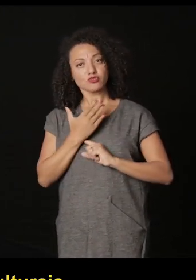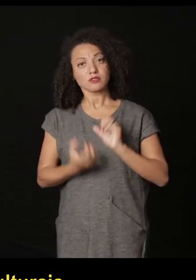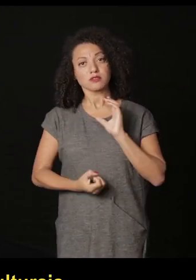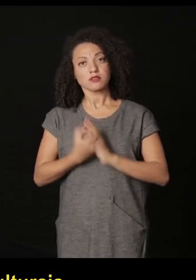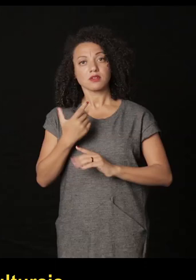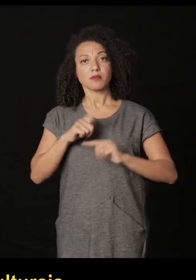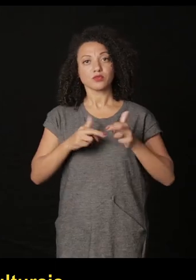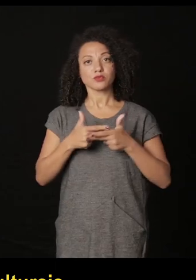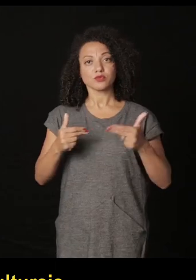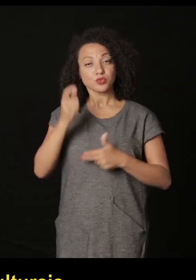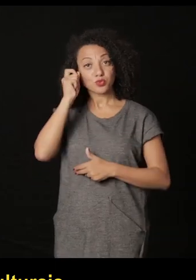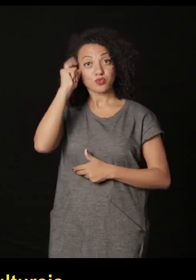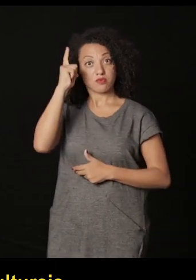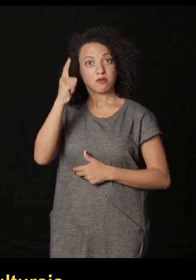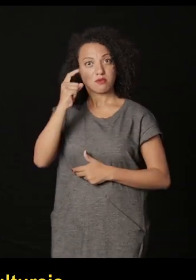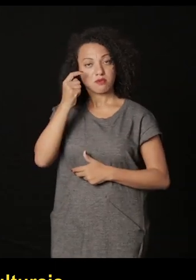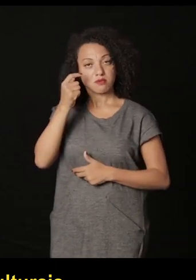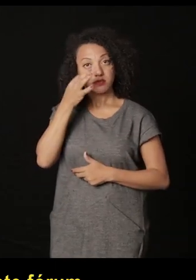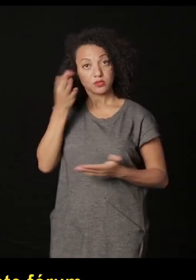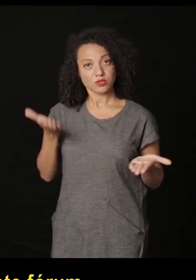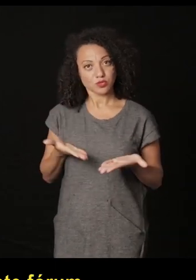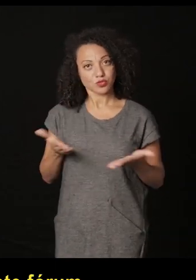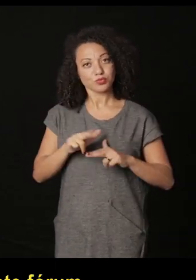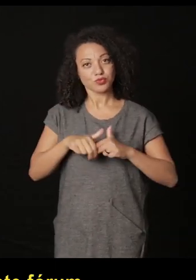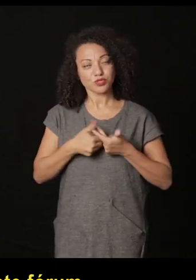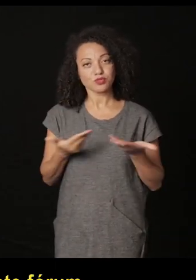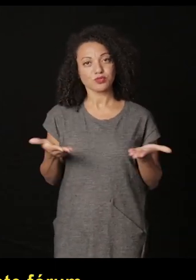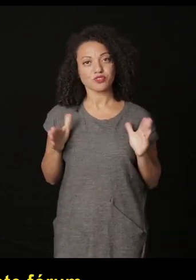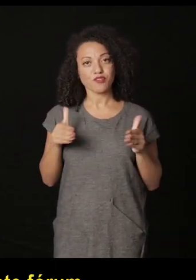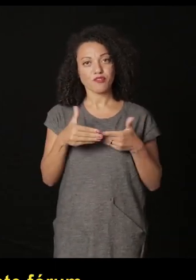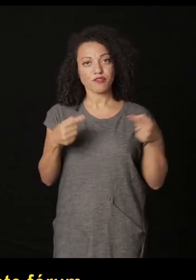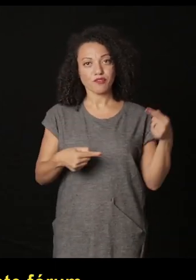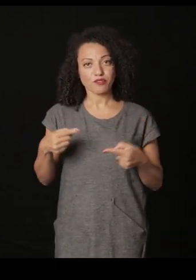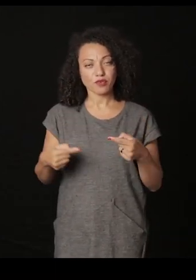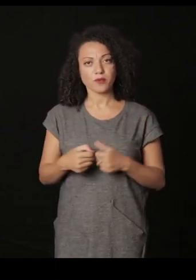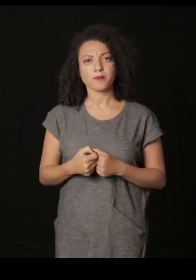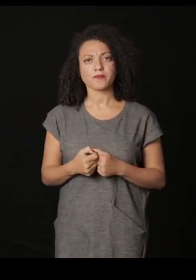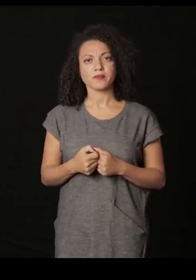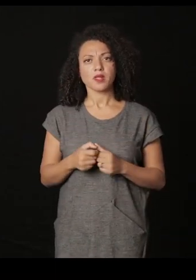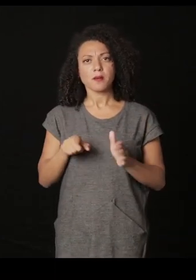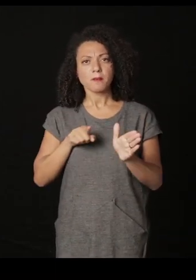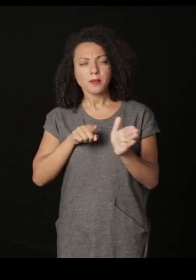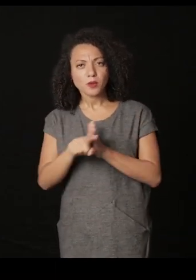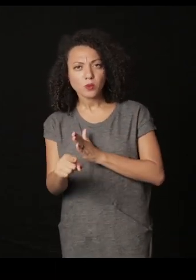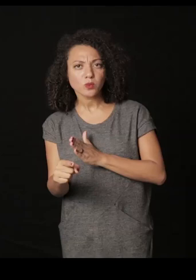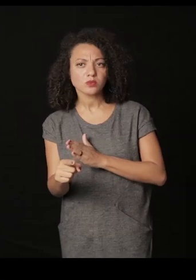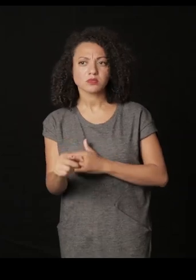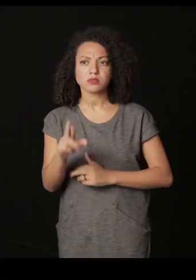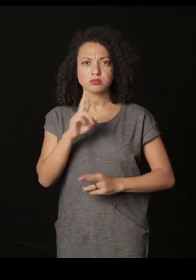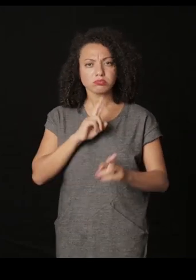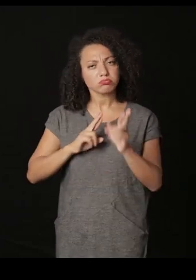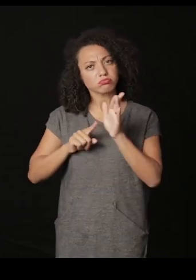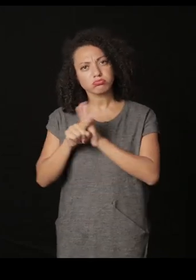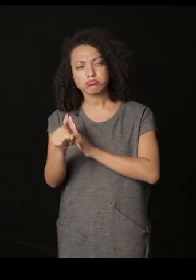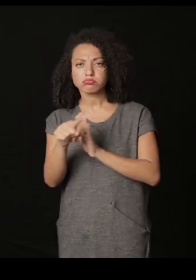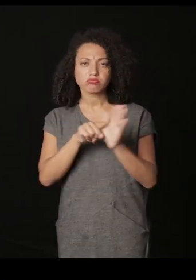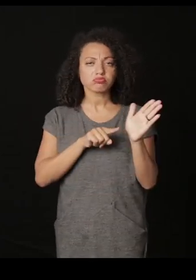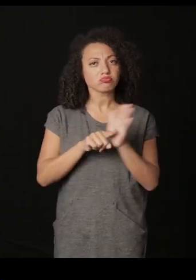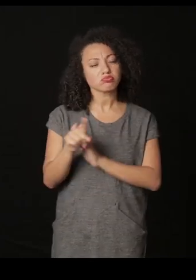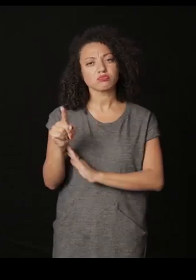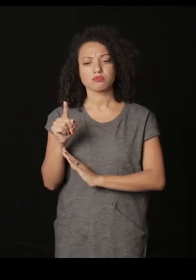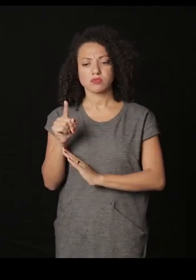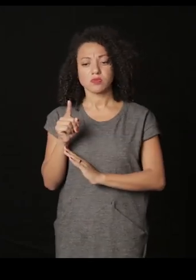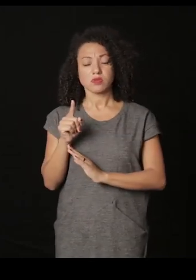productos culturales a la luz de nuestro presente y eso es lo que nos trae aquí en este foro la fotografía antigua es lo que